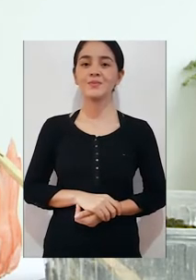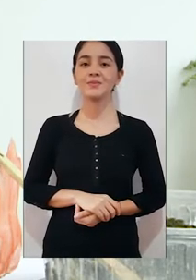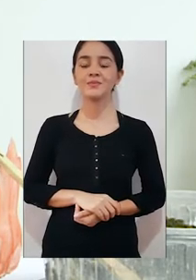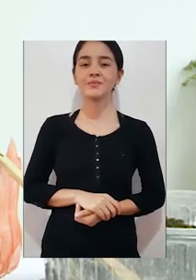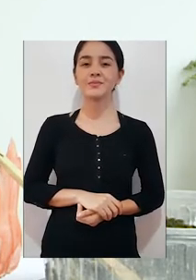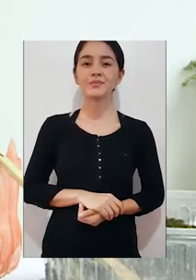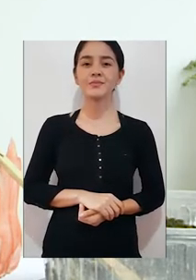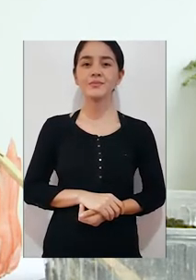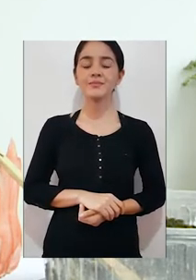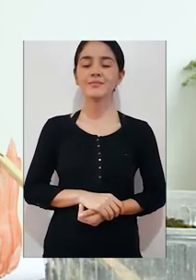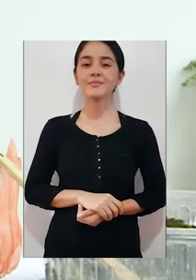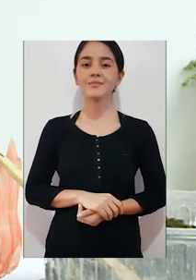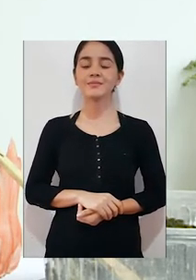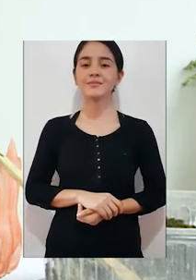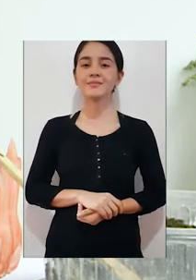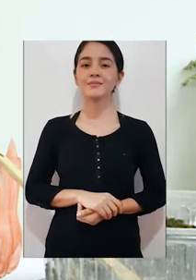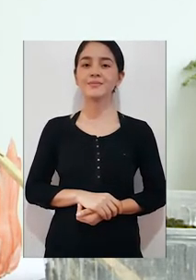Y colocan.